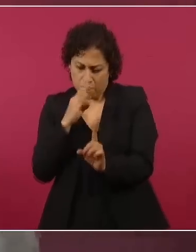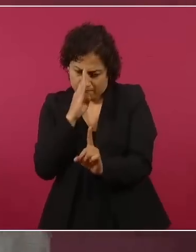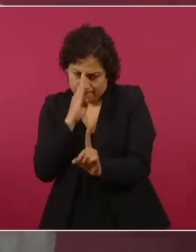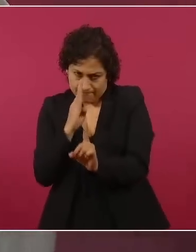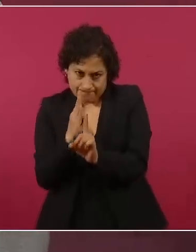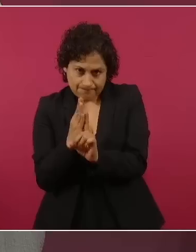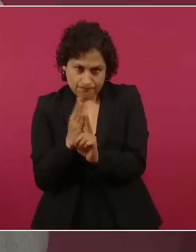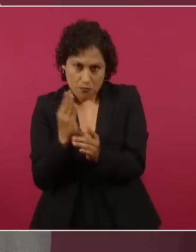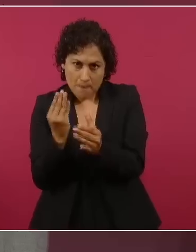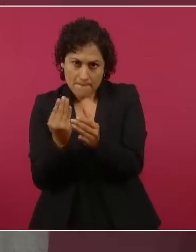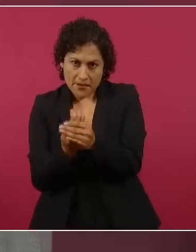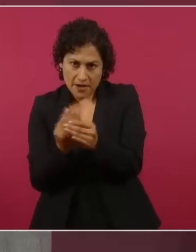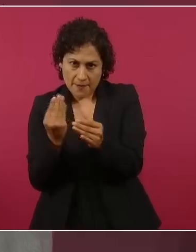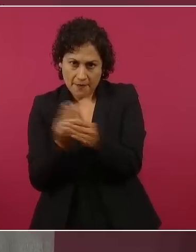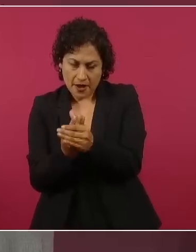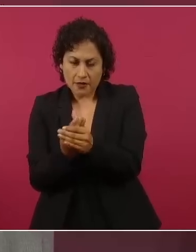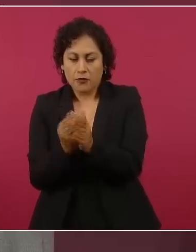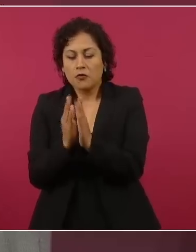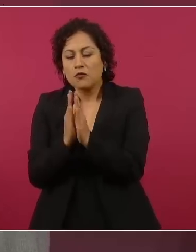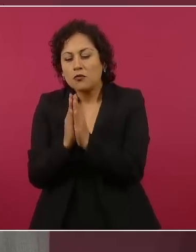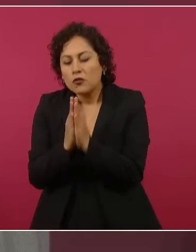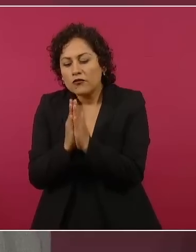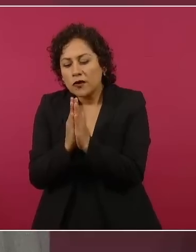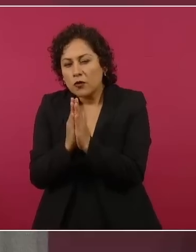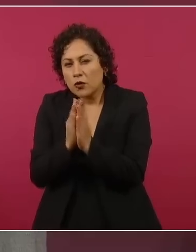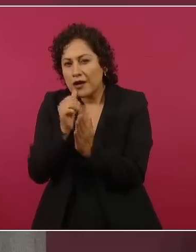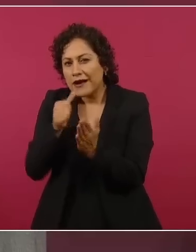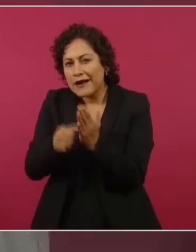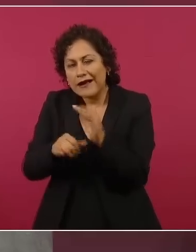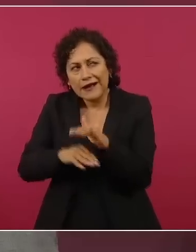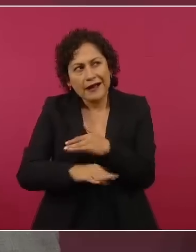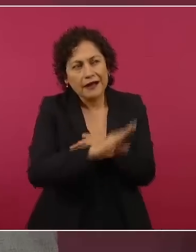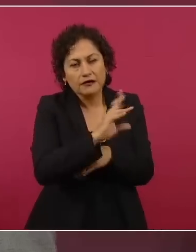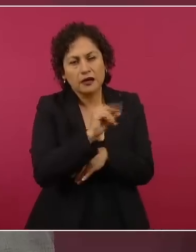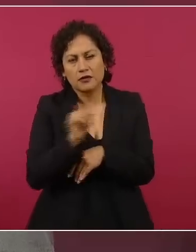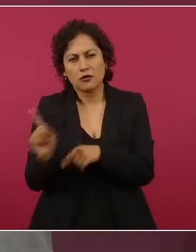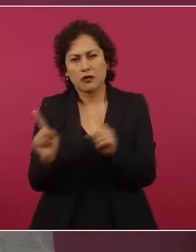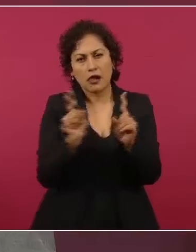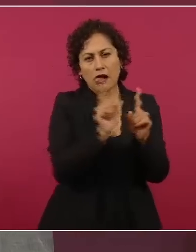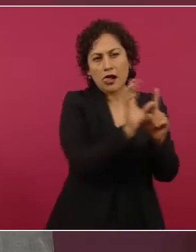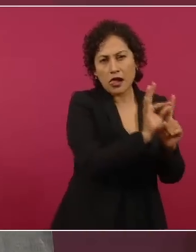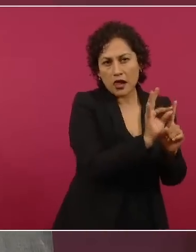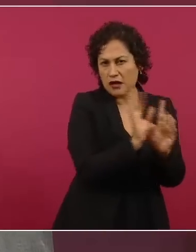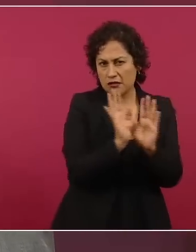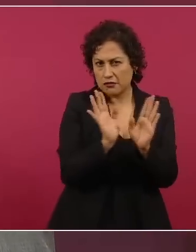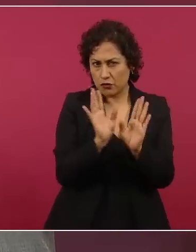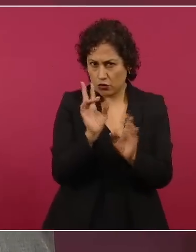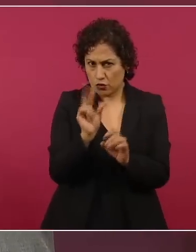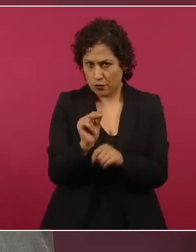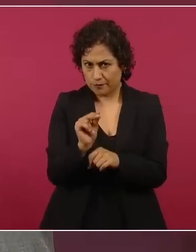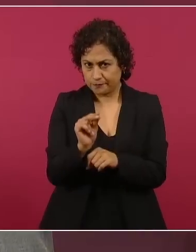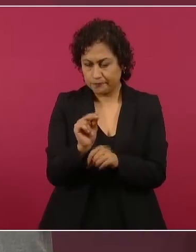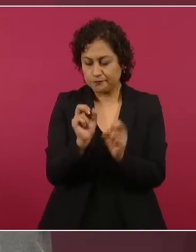Pero me quedé pensando después y